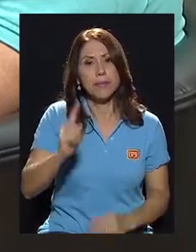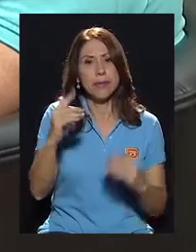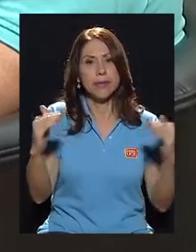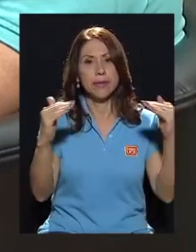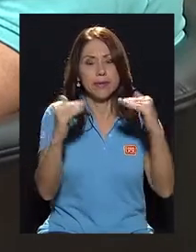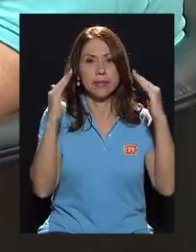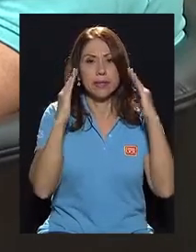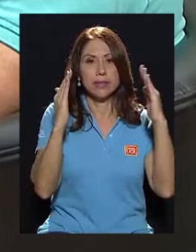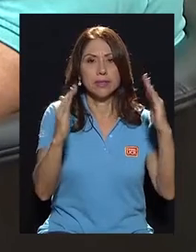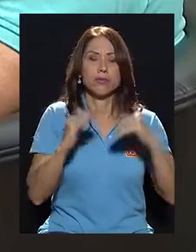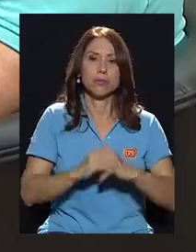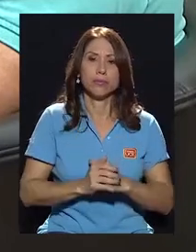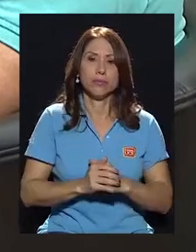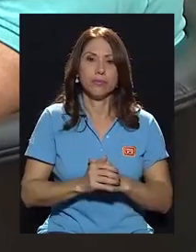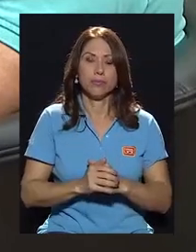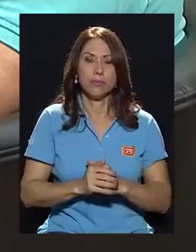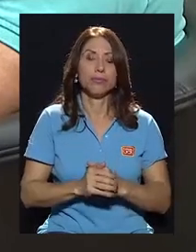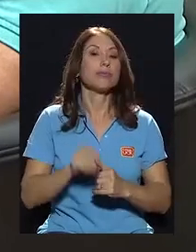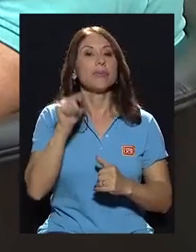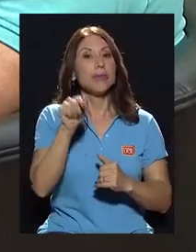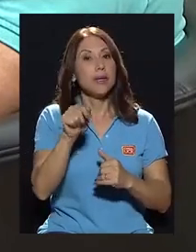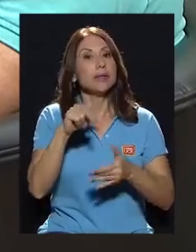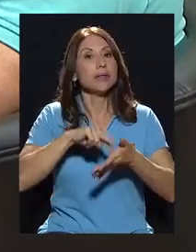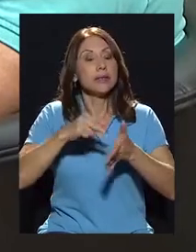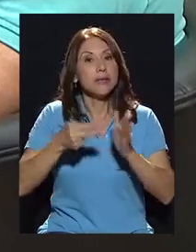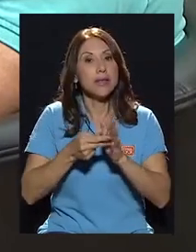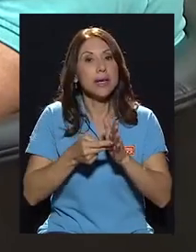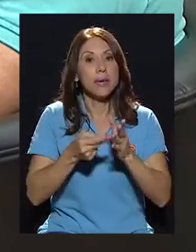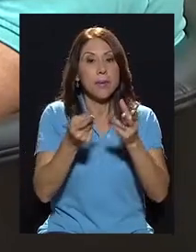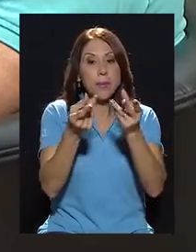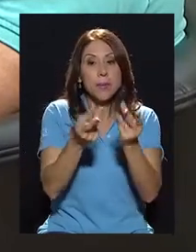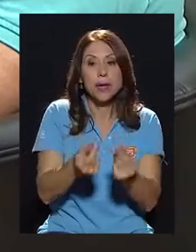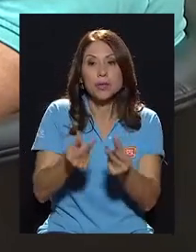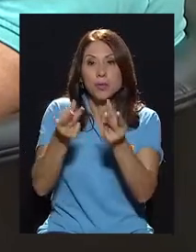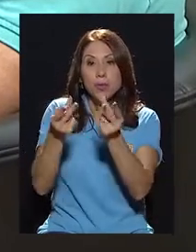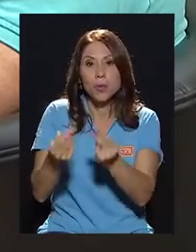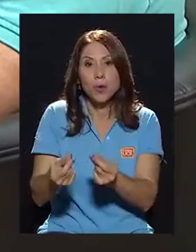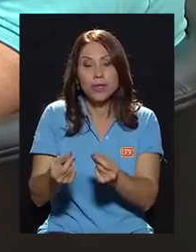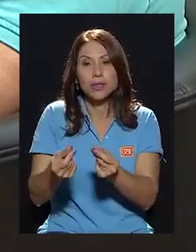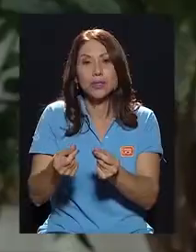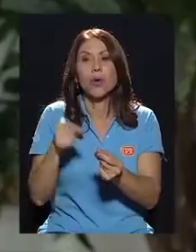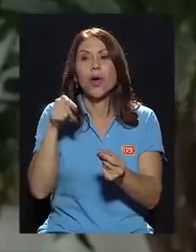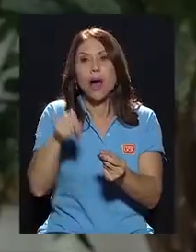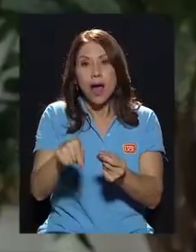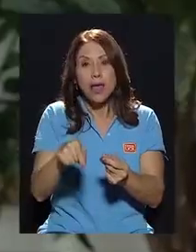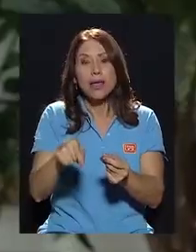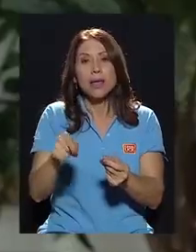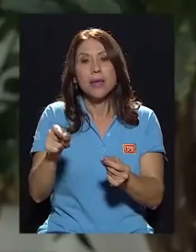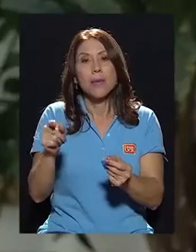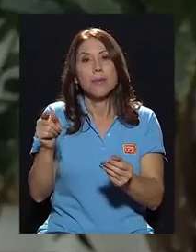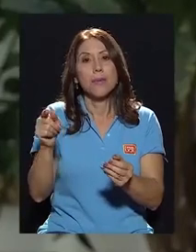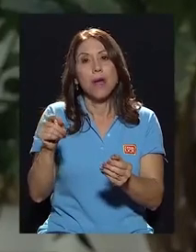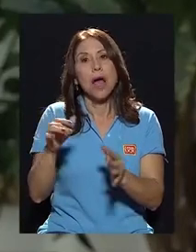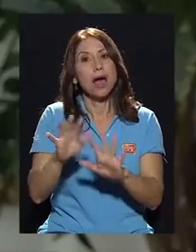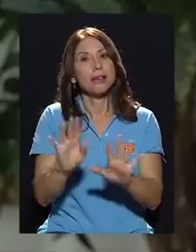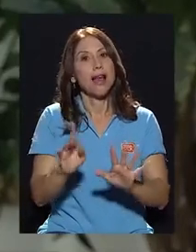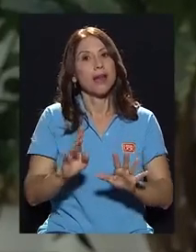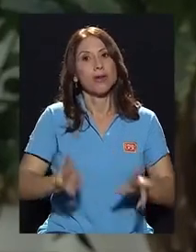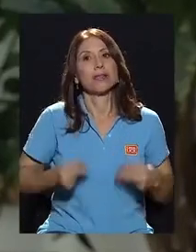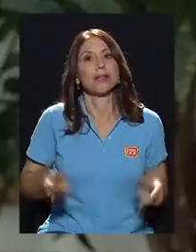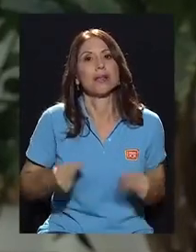y, por lo tanto, el presupuesto de los centros vaya disminuyendo. No es que le vamos a quitar